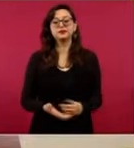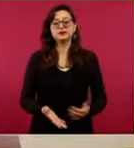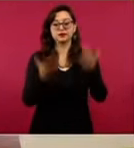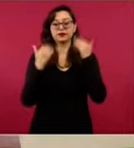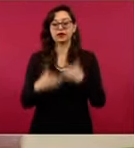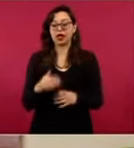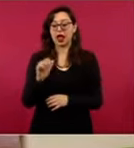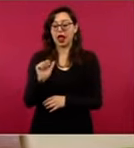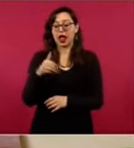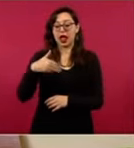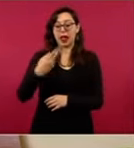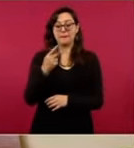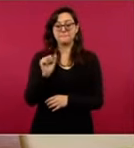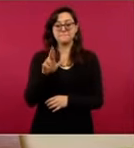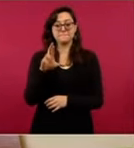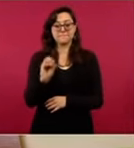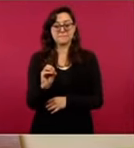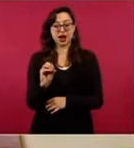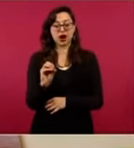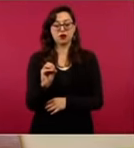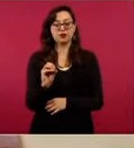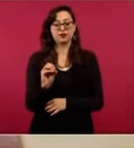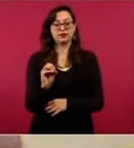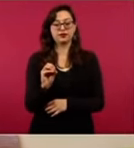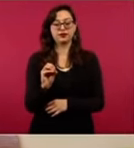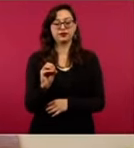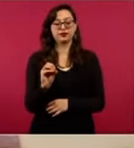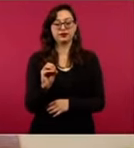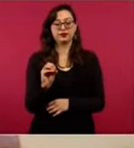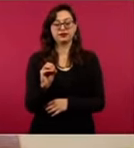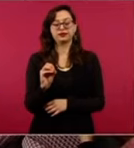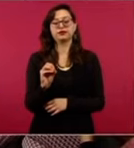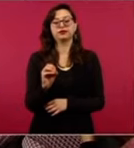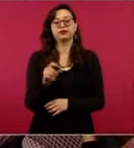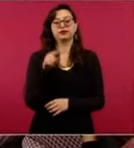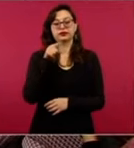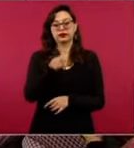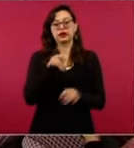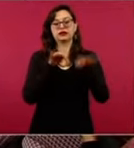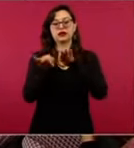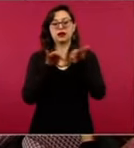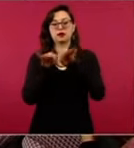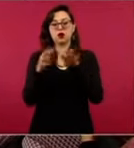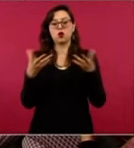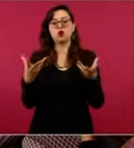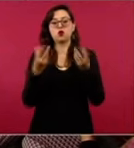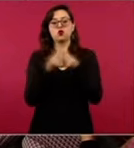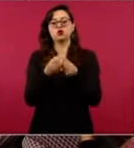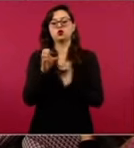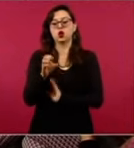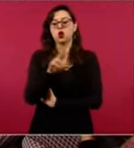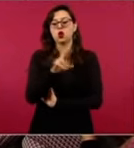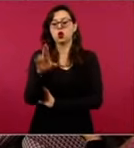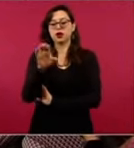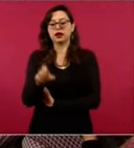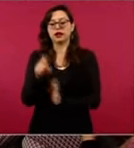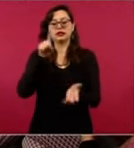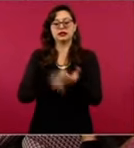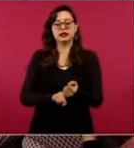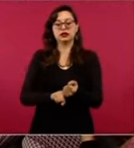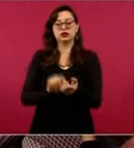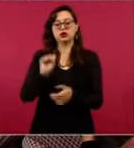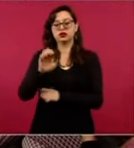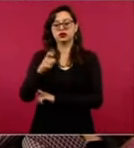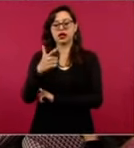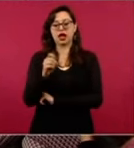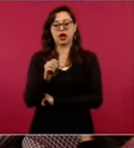de Santiago Krill, cuando fue secretario de Gobernación Krill,